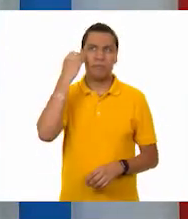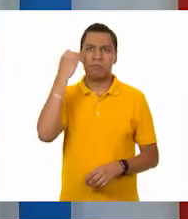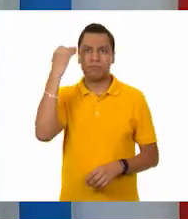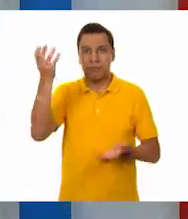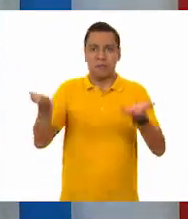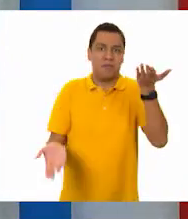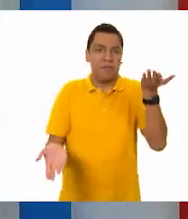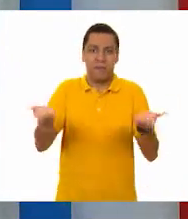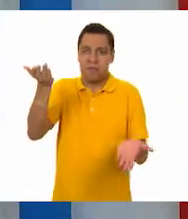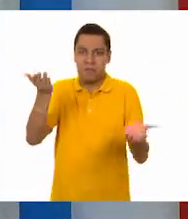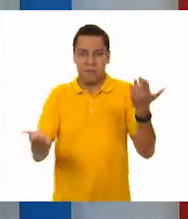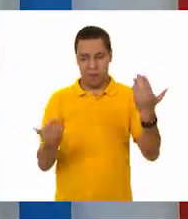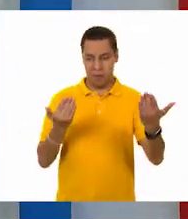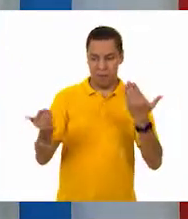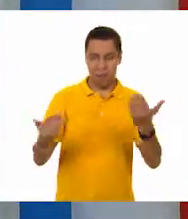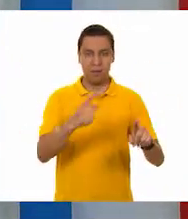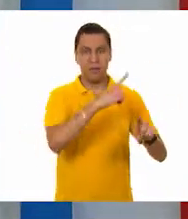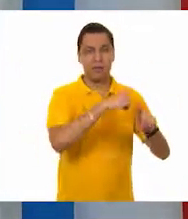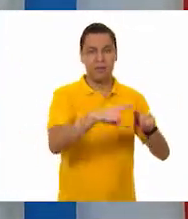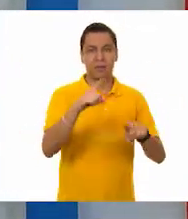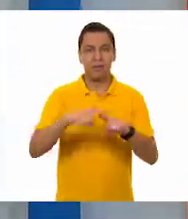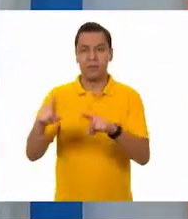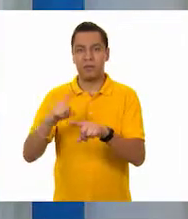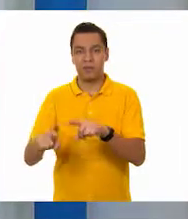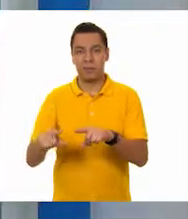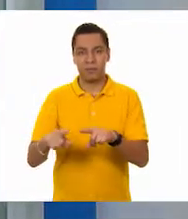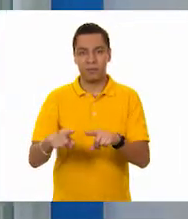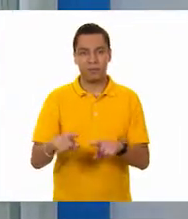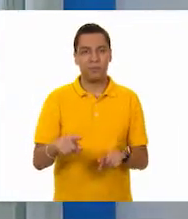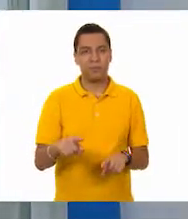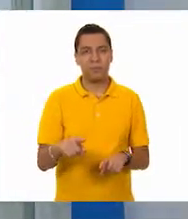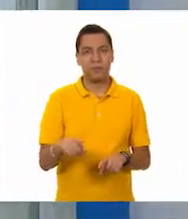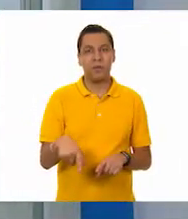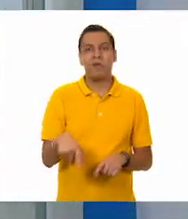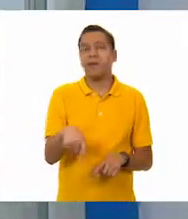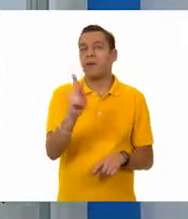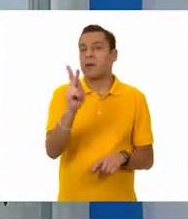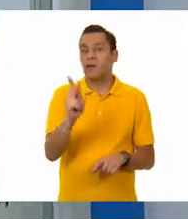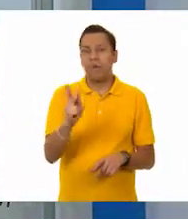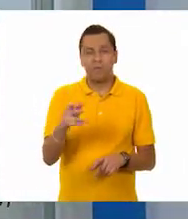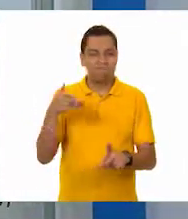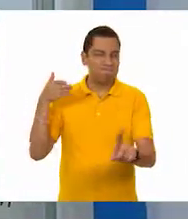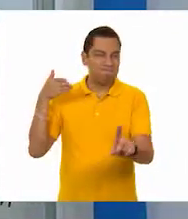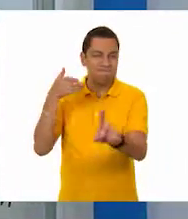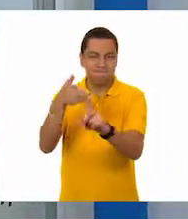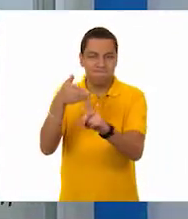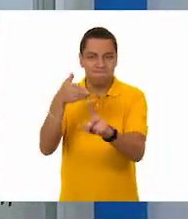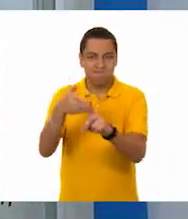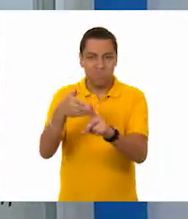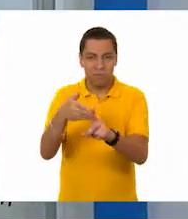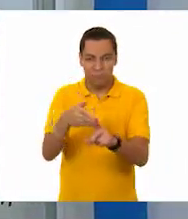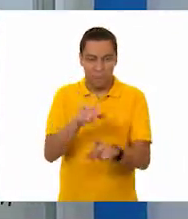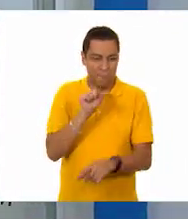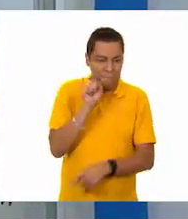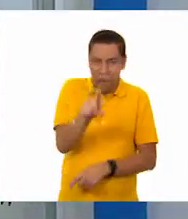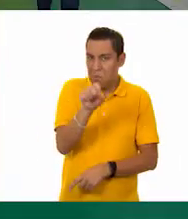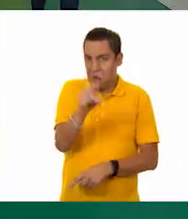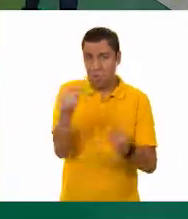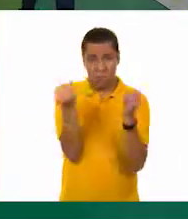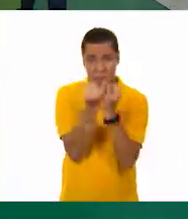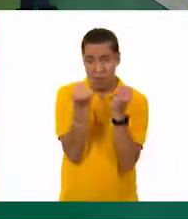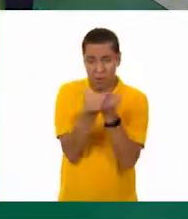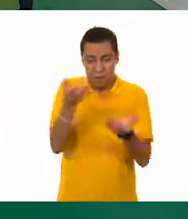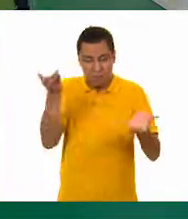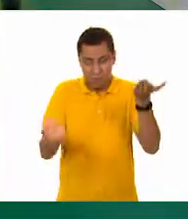comparando los pesos de las frutas y verduras. Y vamos a llegar a la conclusión de que no siempre pesan lo mismo. ¿En qué sentido?